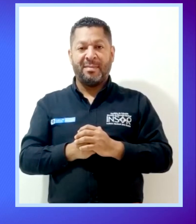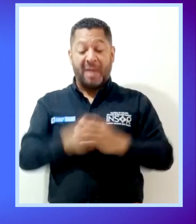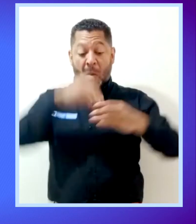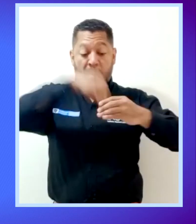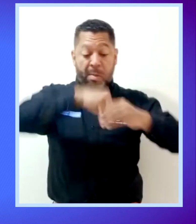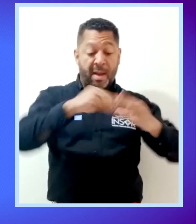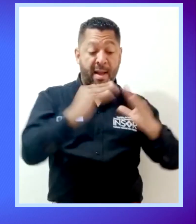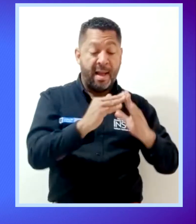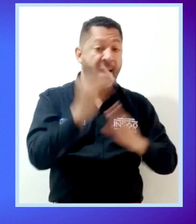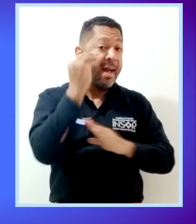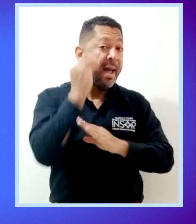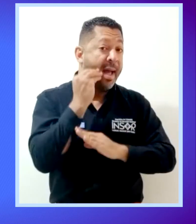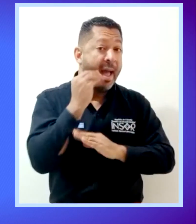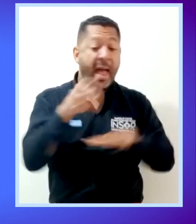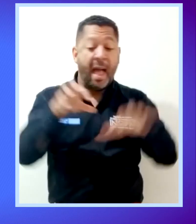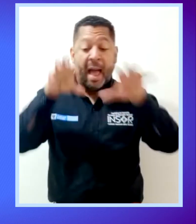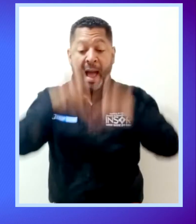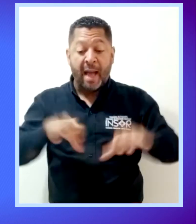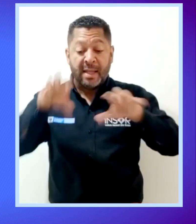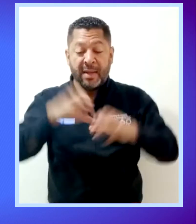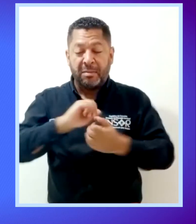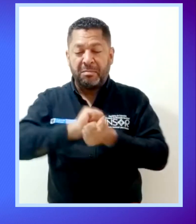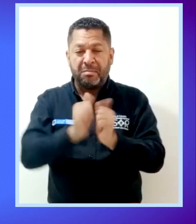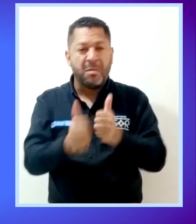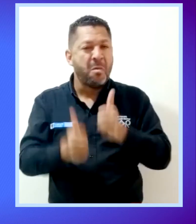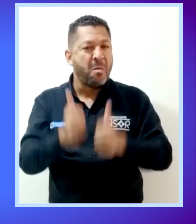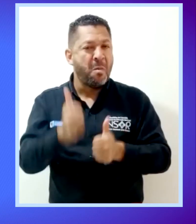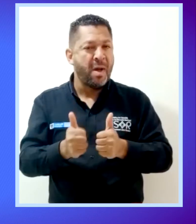Actividades para realizar en el hogar.